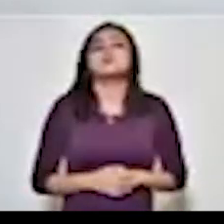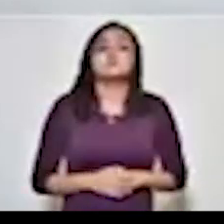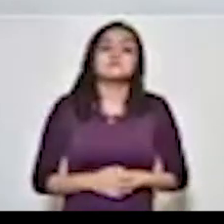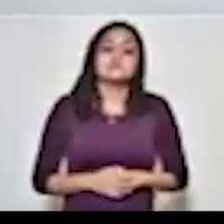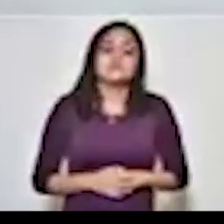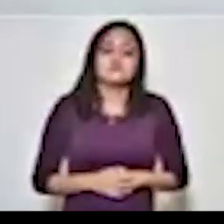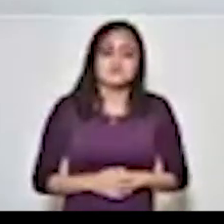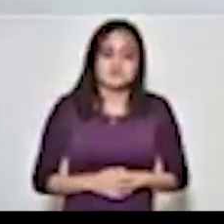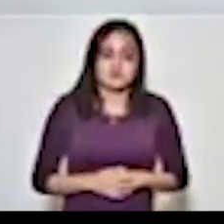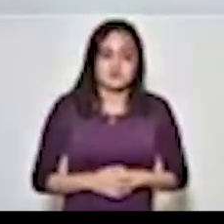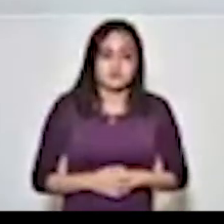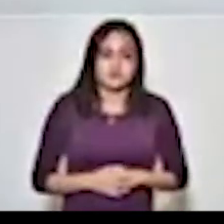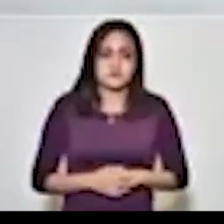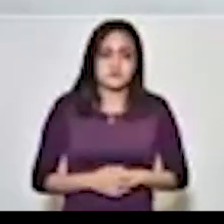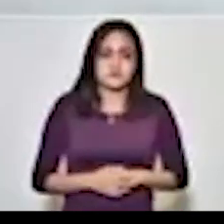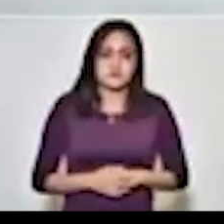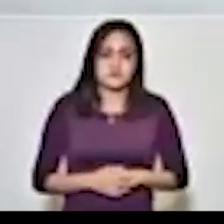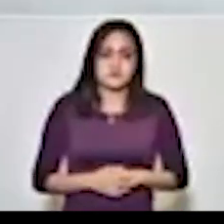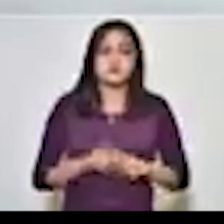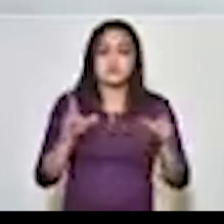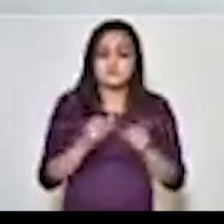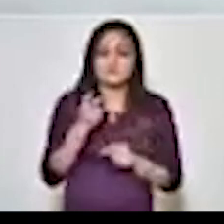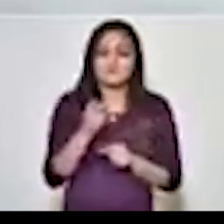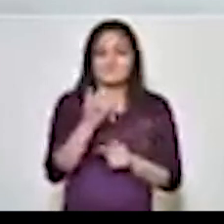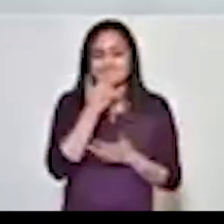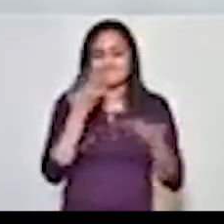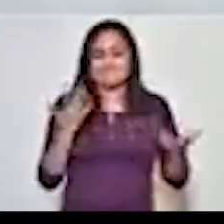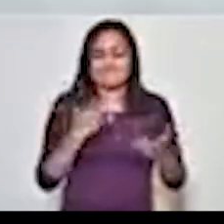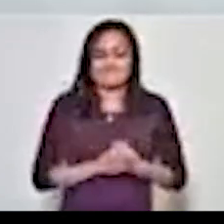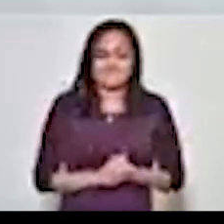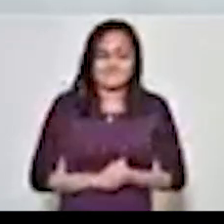nada más, Claudia, perdón.